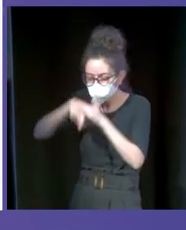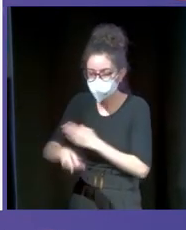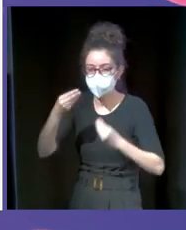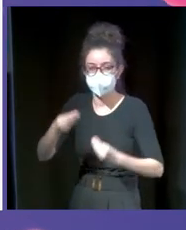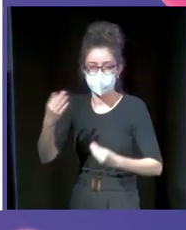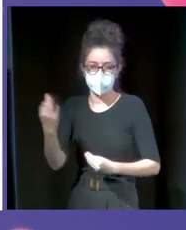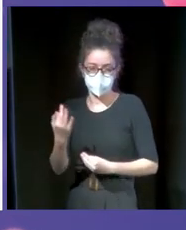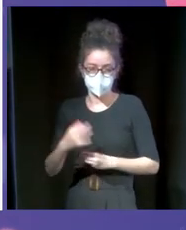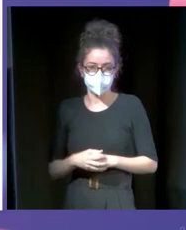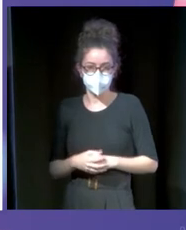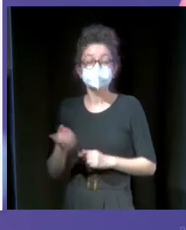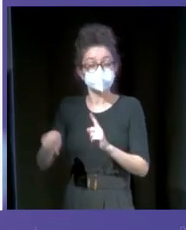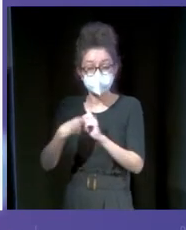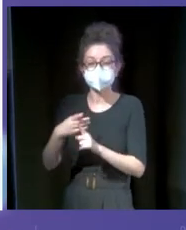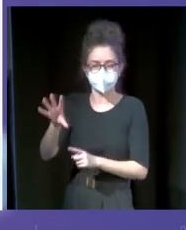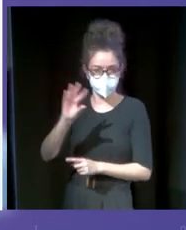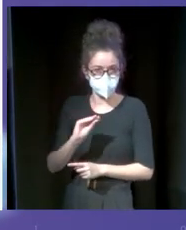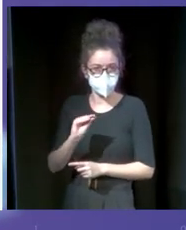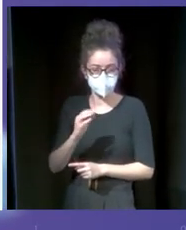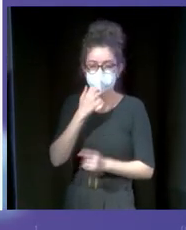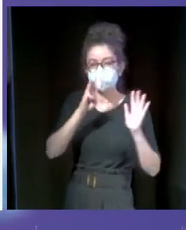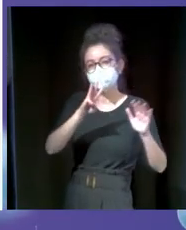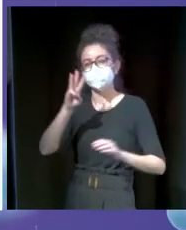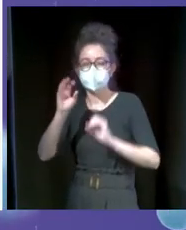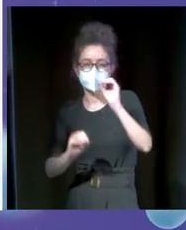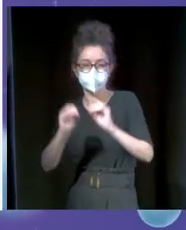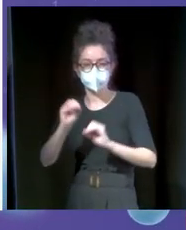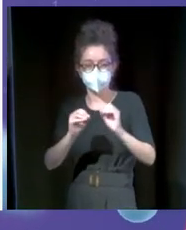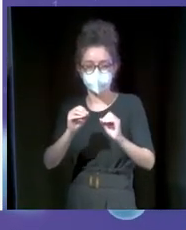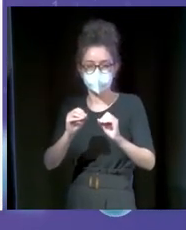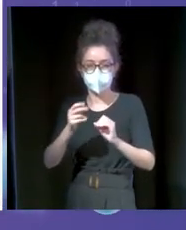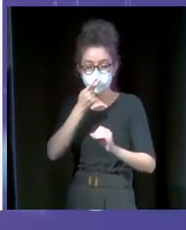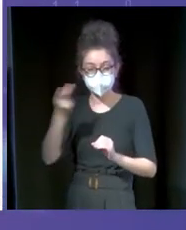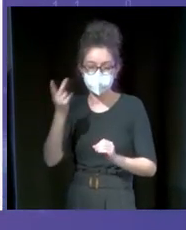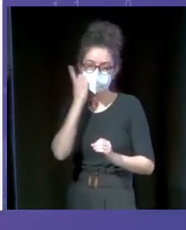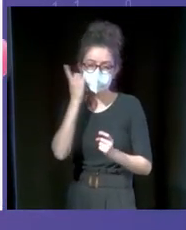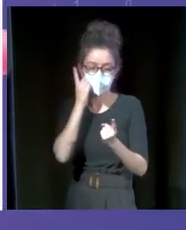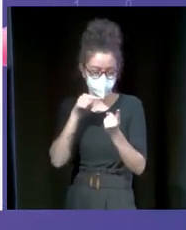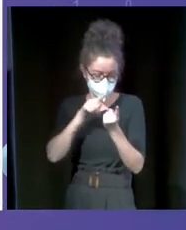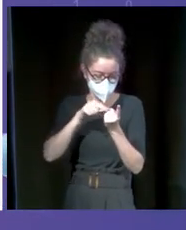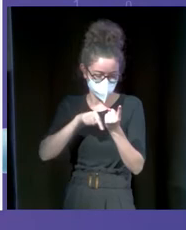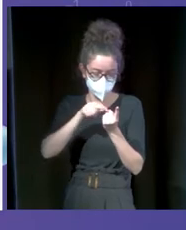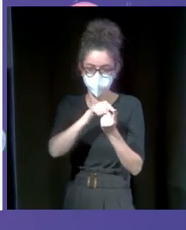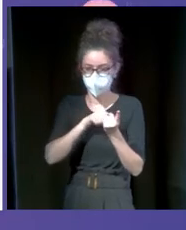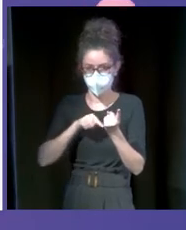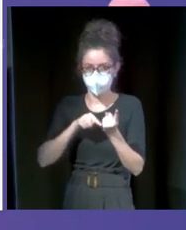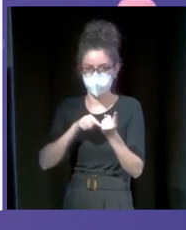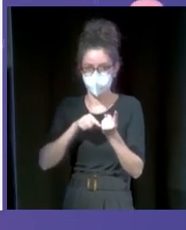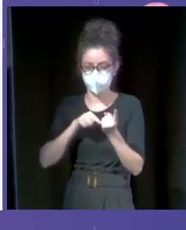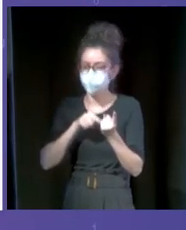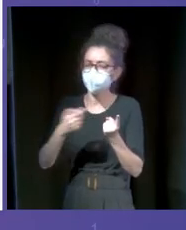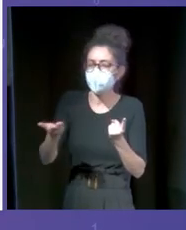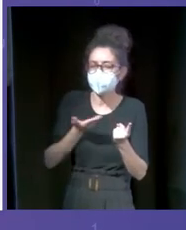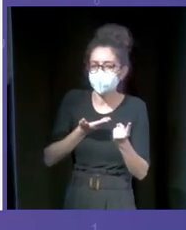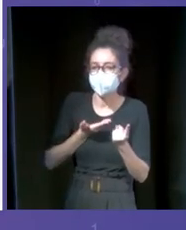qué necesitamos entenderlo? Pues, por ejemplo, sabemos que el 83% de las visitas se realizan a través de móvil. ¿Esto qué nos hace? Pues nos hace que tengamos